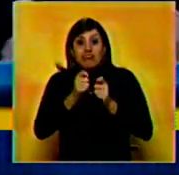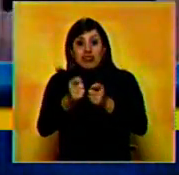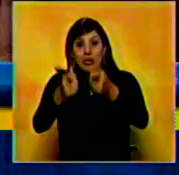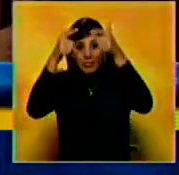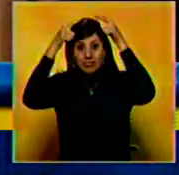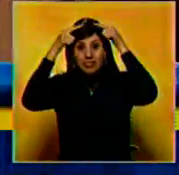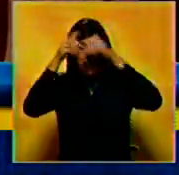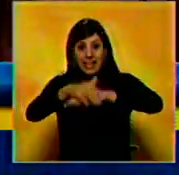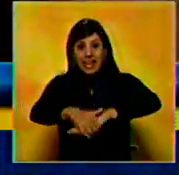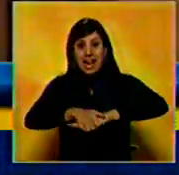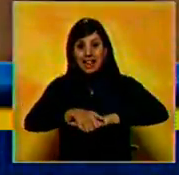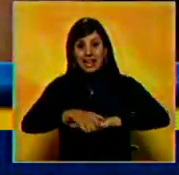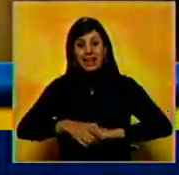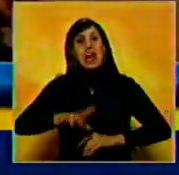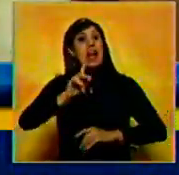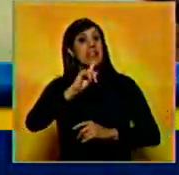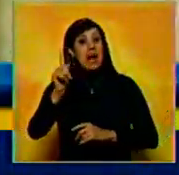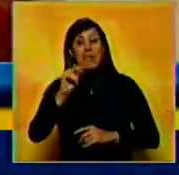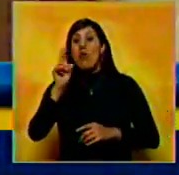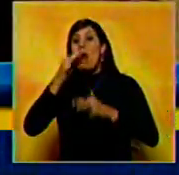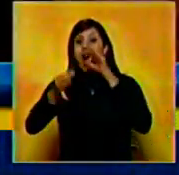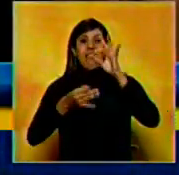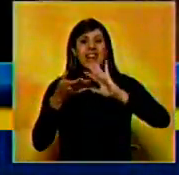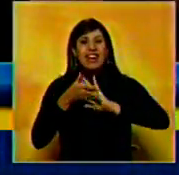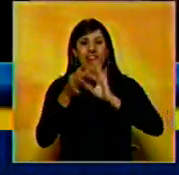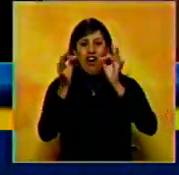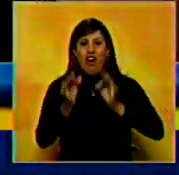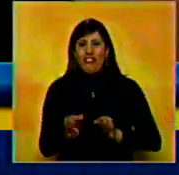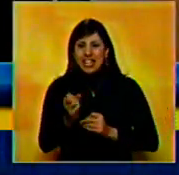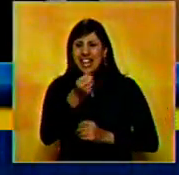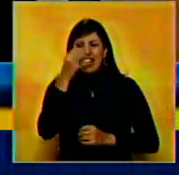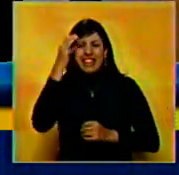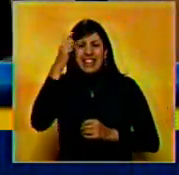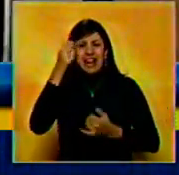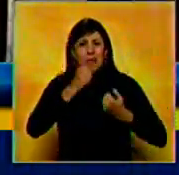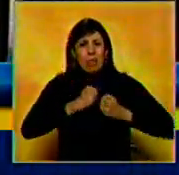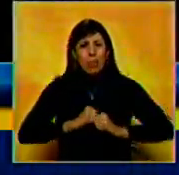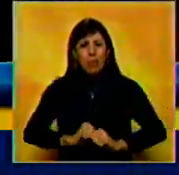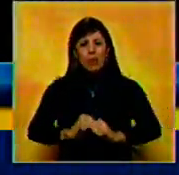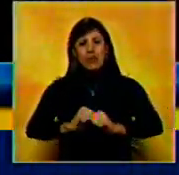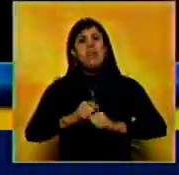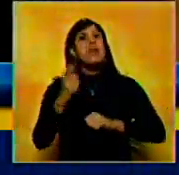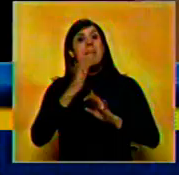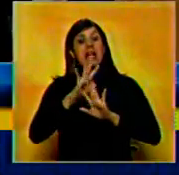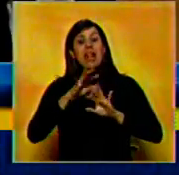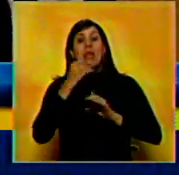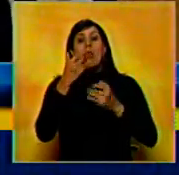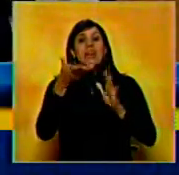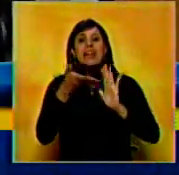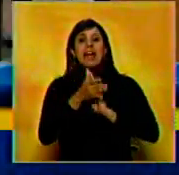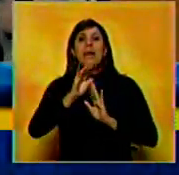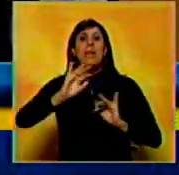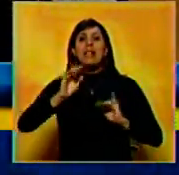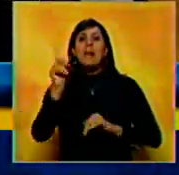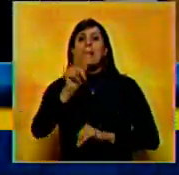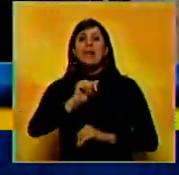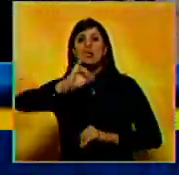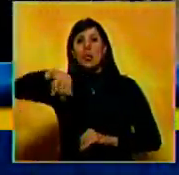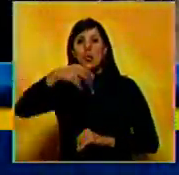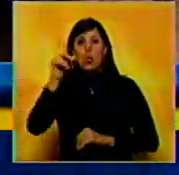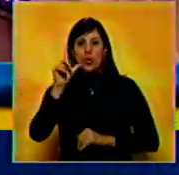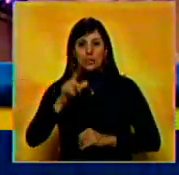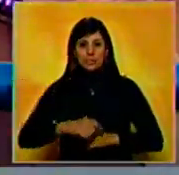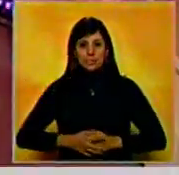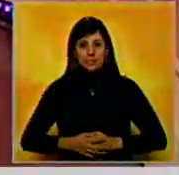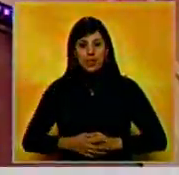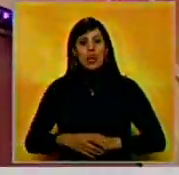trono de Inglaterra. Tampoco se confirmó acerca del día concreto del nacimiento. Solo se limitaron a decir que será para el mes de julio.